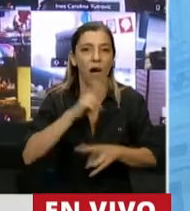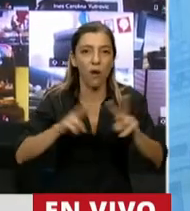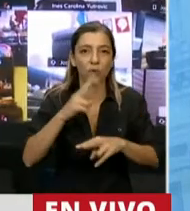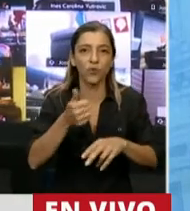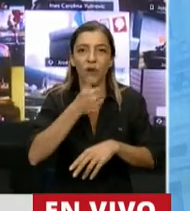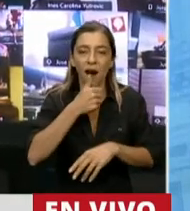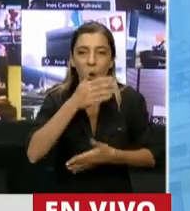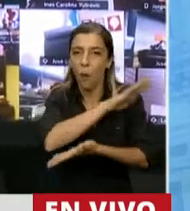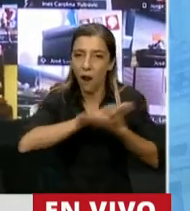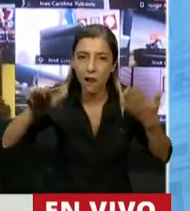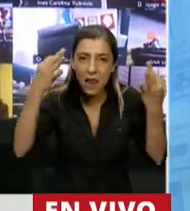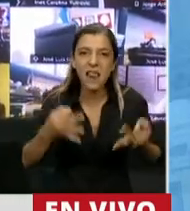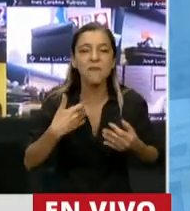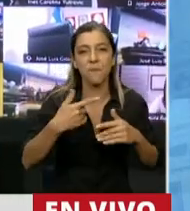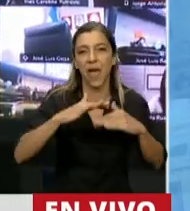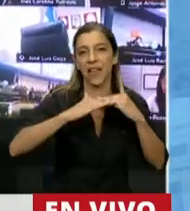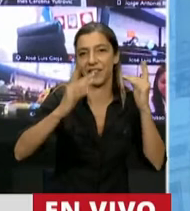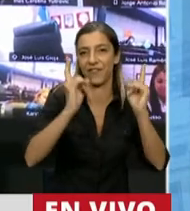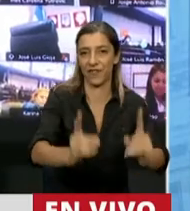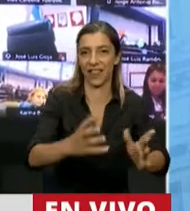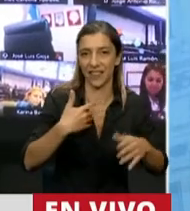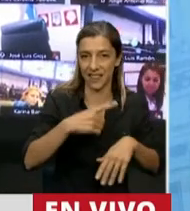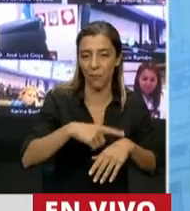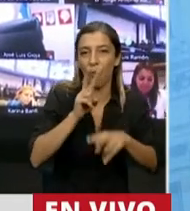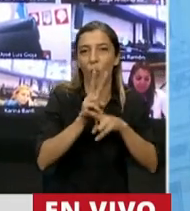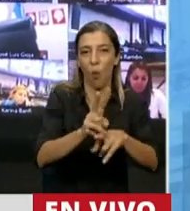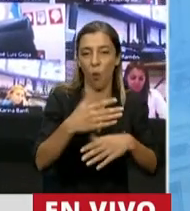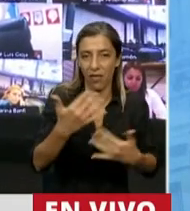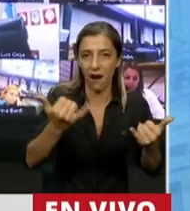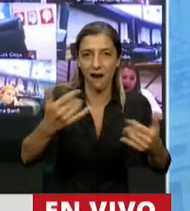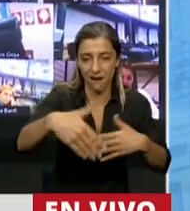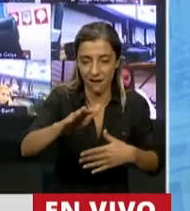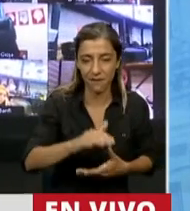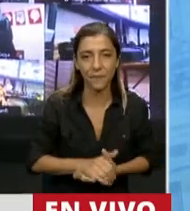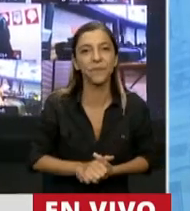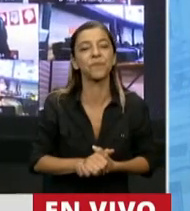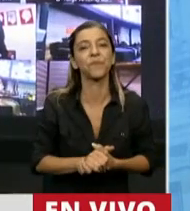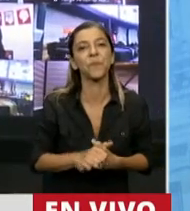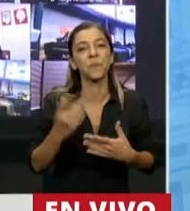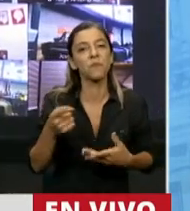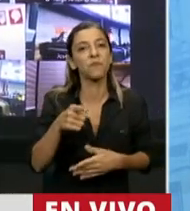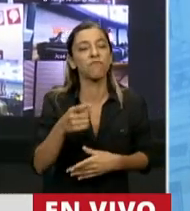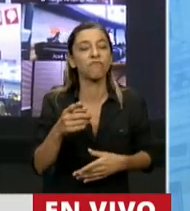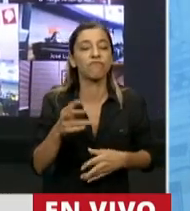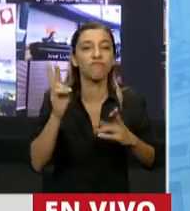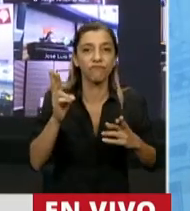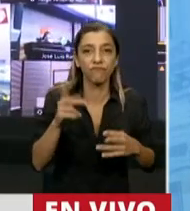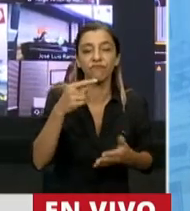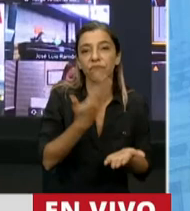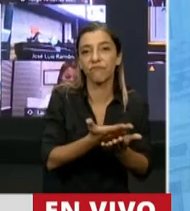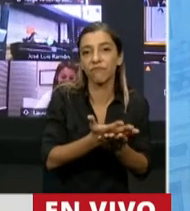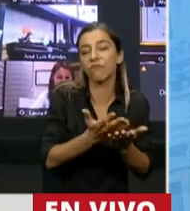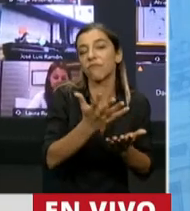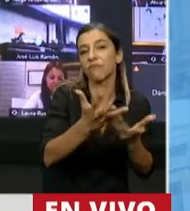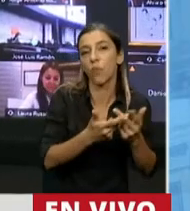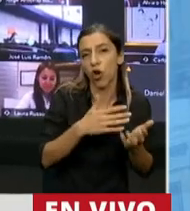al resto de los compromisos y acuerdos internacionales que hemos suscripto, Presidente. De esta forma, espero que el apoyo a este proyecto,